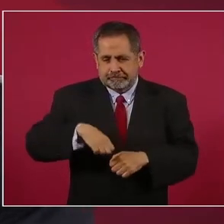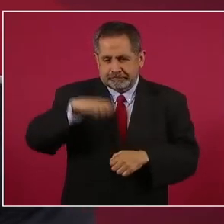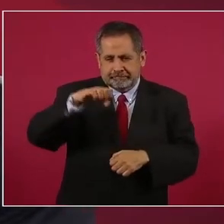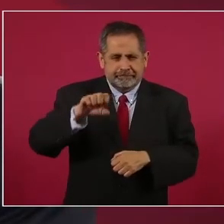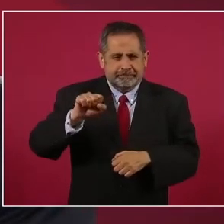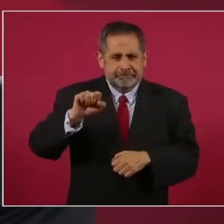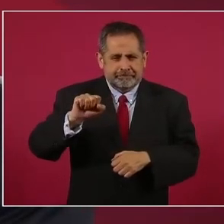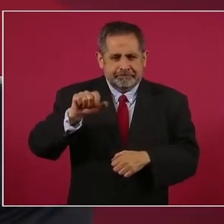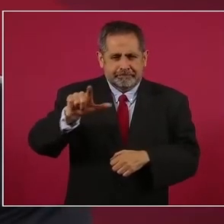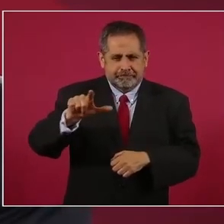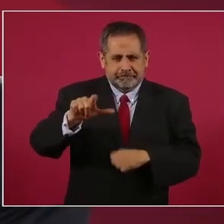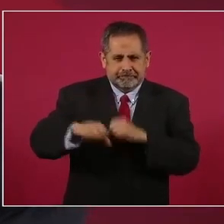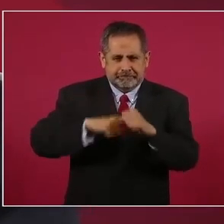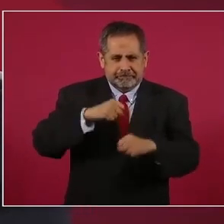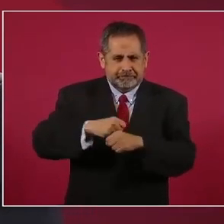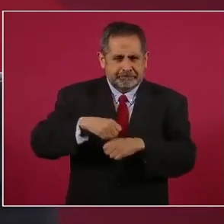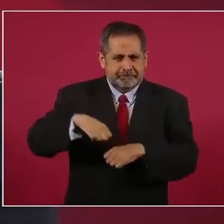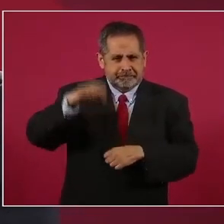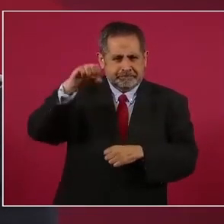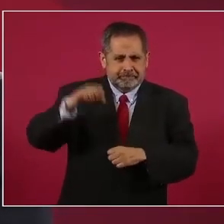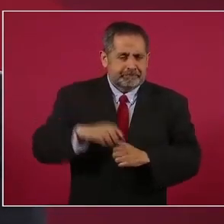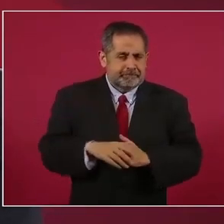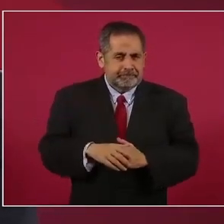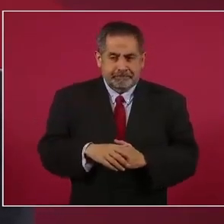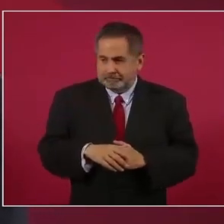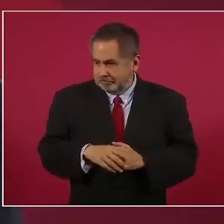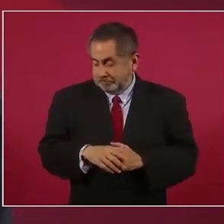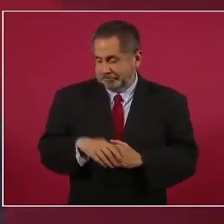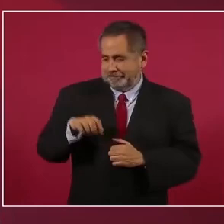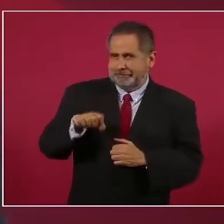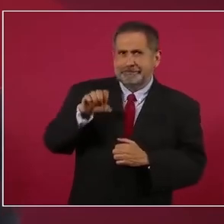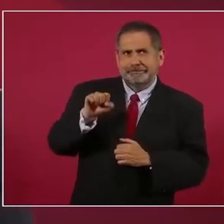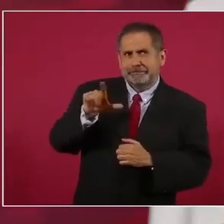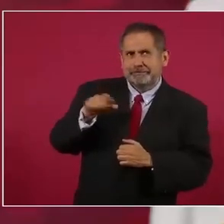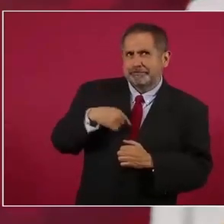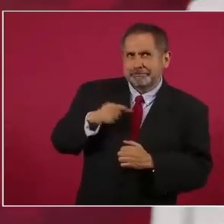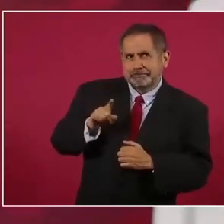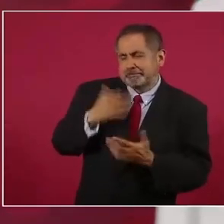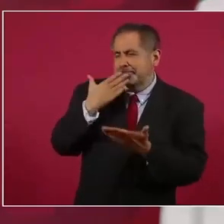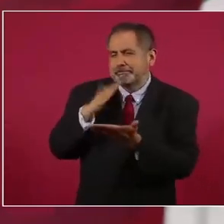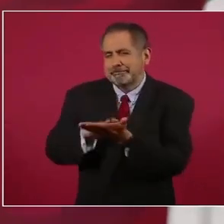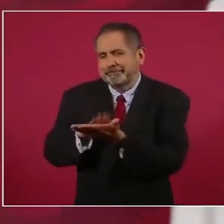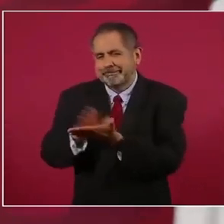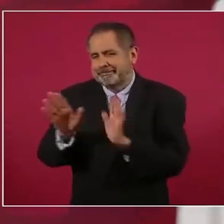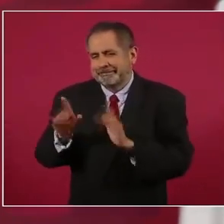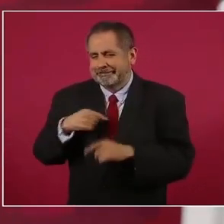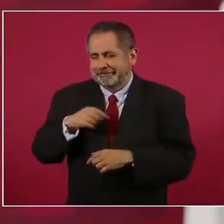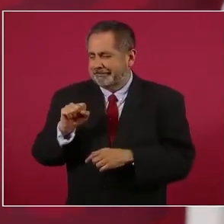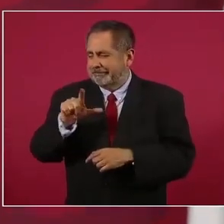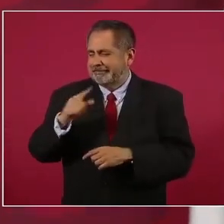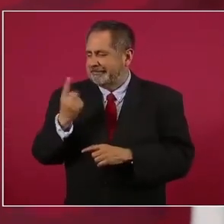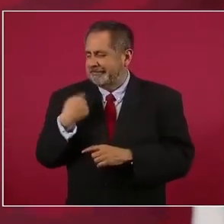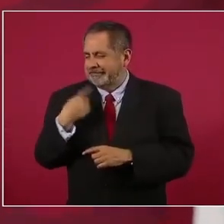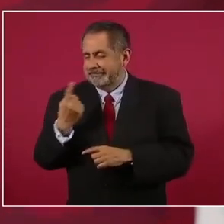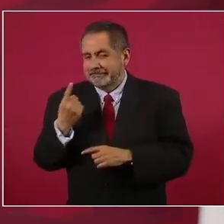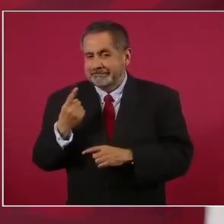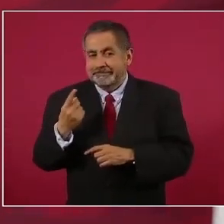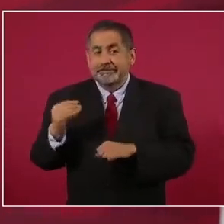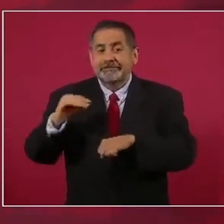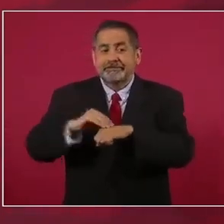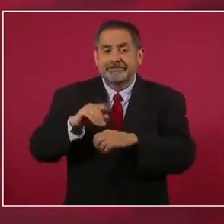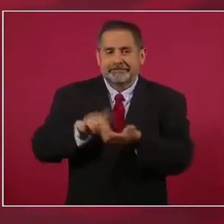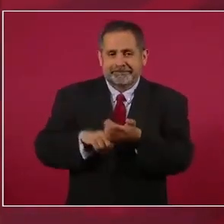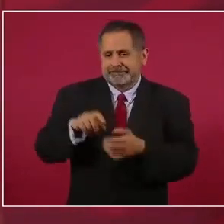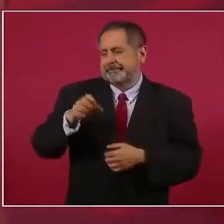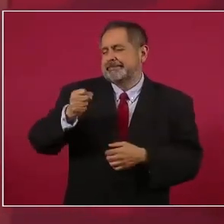yo dije, bravo, no tengo 67, ya voy a cumplir el